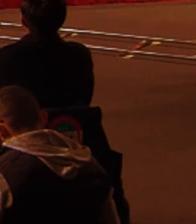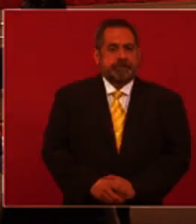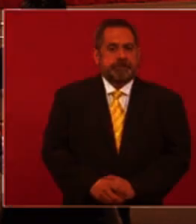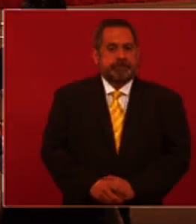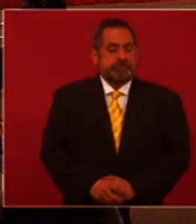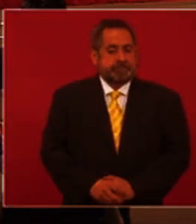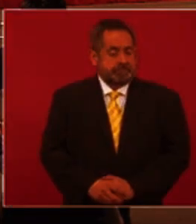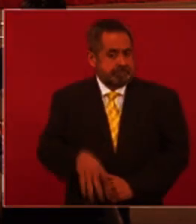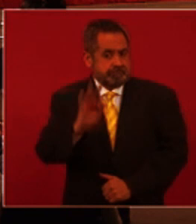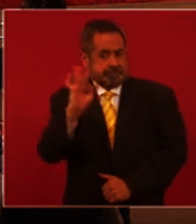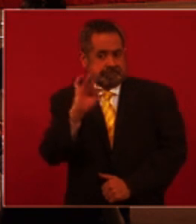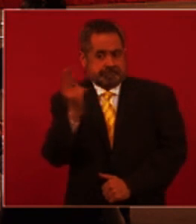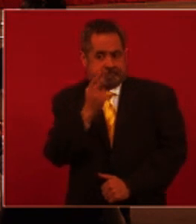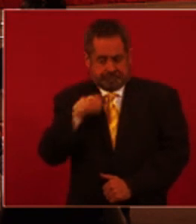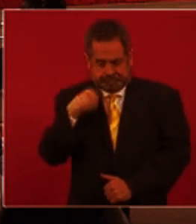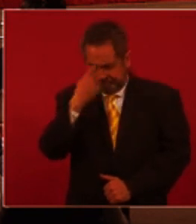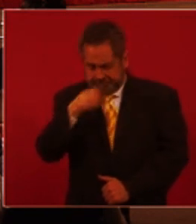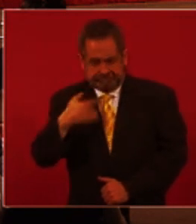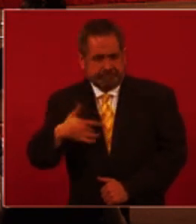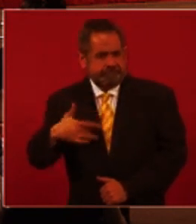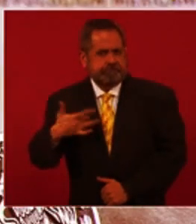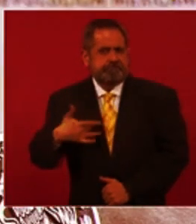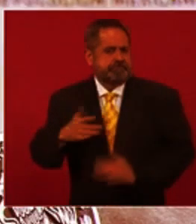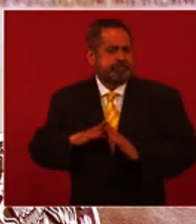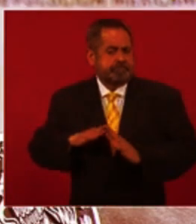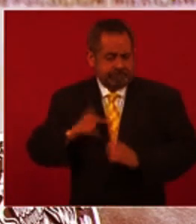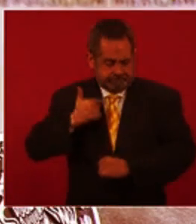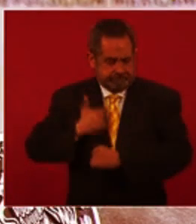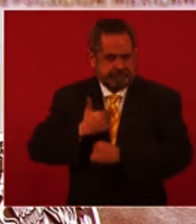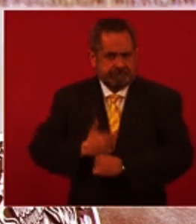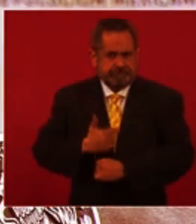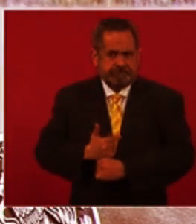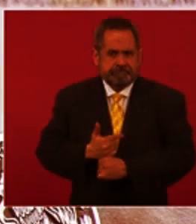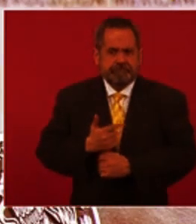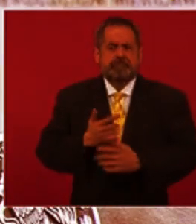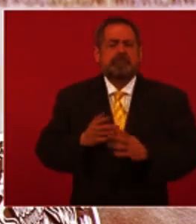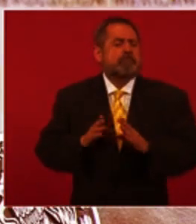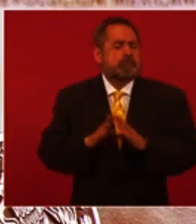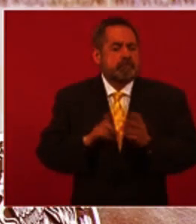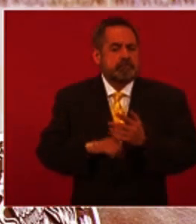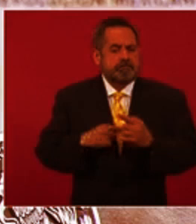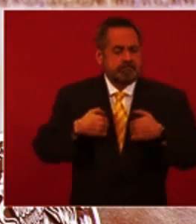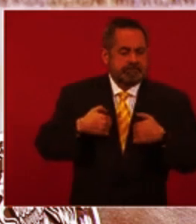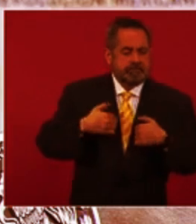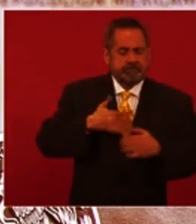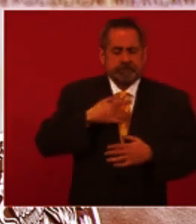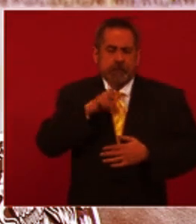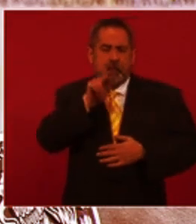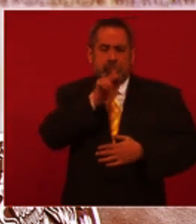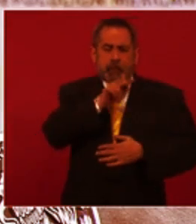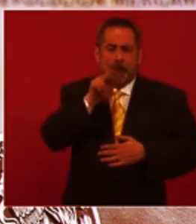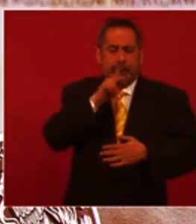de salud y elementos clave para vigilarlo incluye el estar pendiente de nuestra capacidad de respirar.